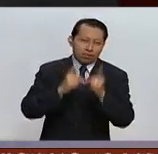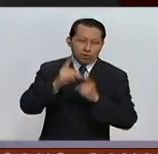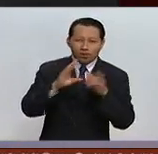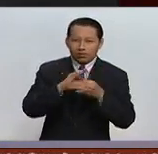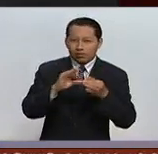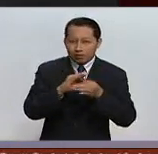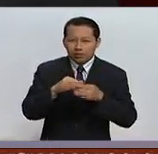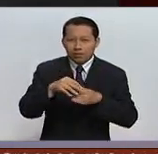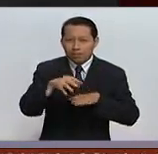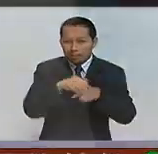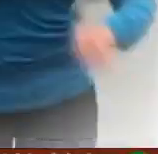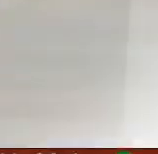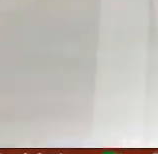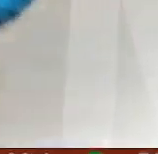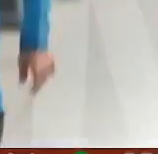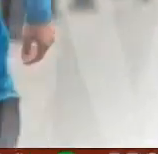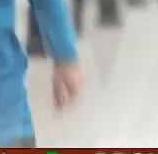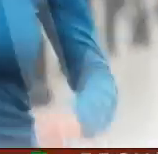pie plano.